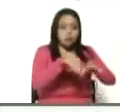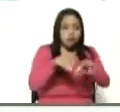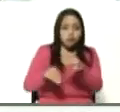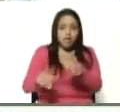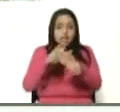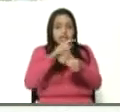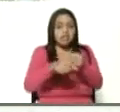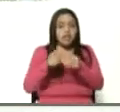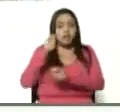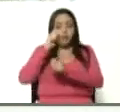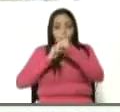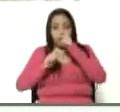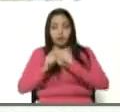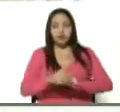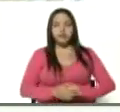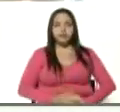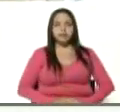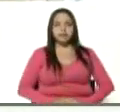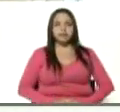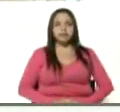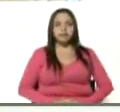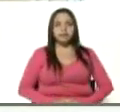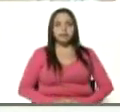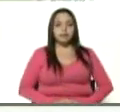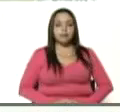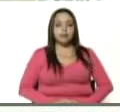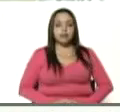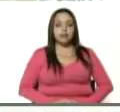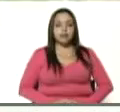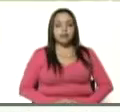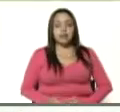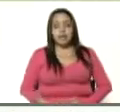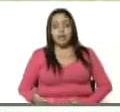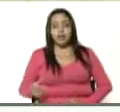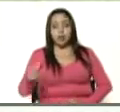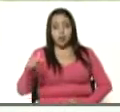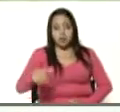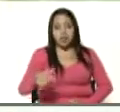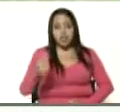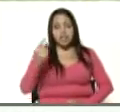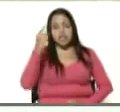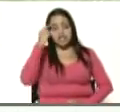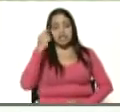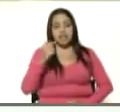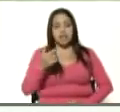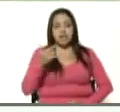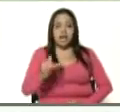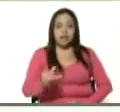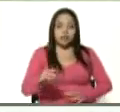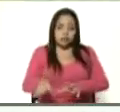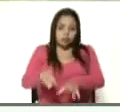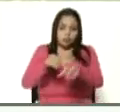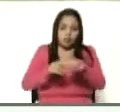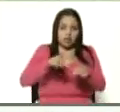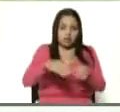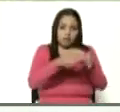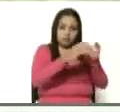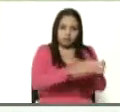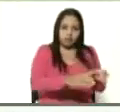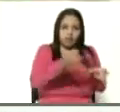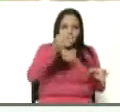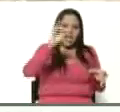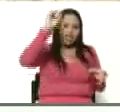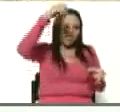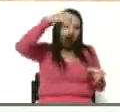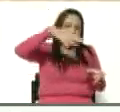resulta que en estos días bordeamos se deja varios días para que lleve sol